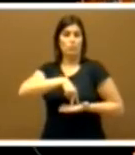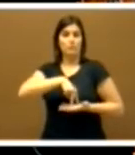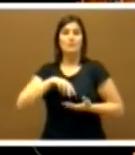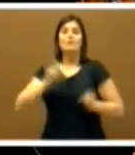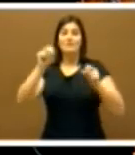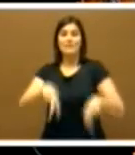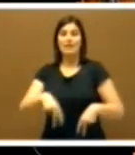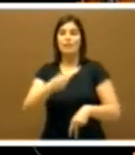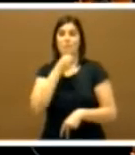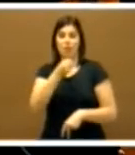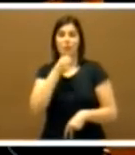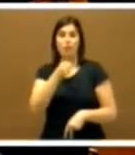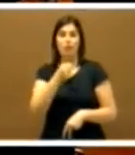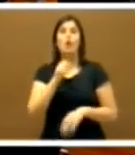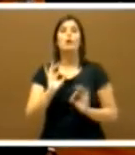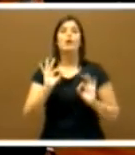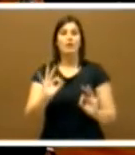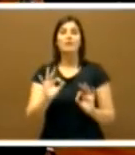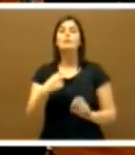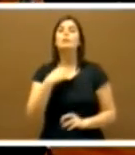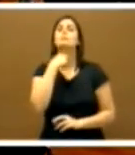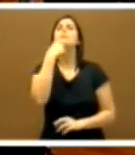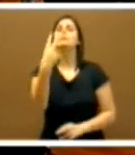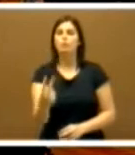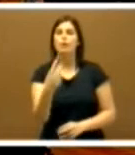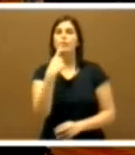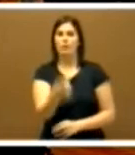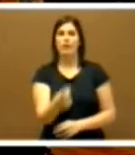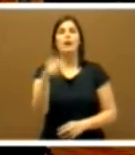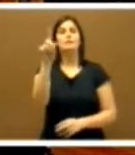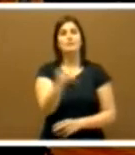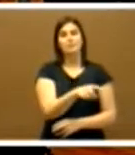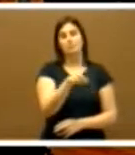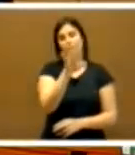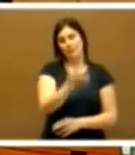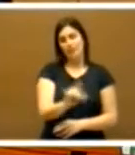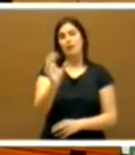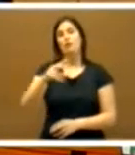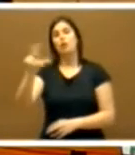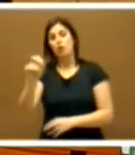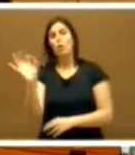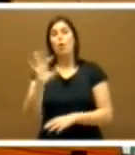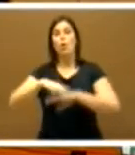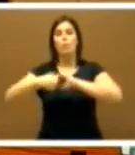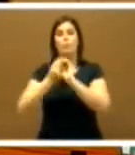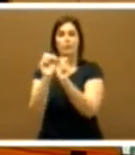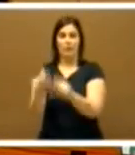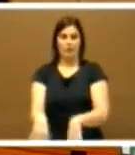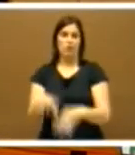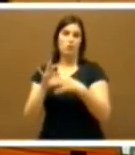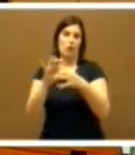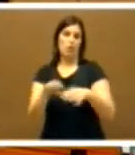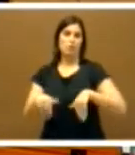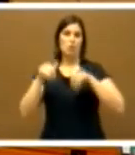necesidad de micrófono y dirá de viva voz si no o me abstengo en relación con la